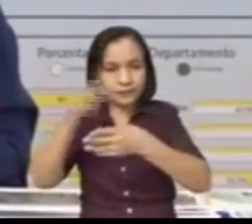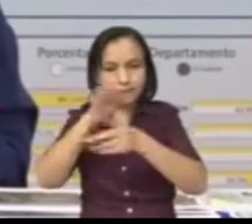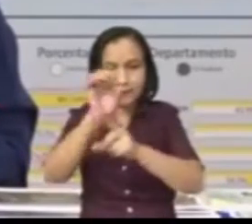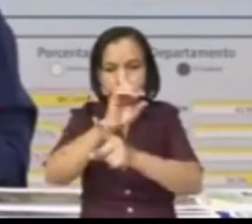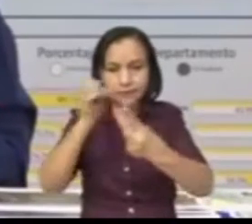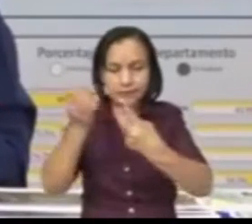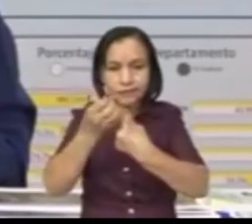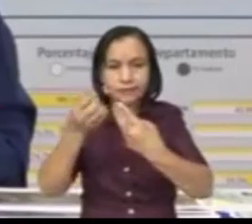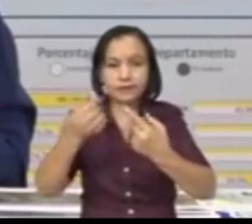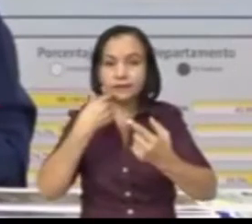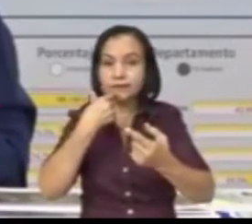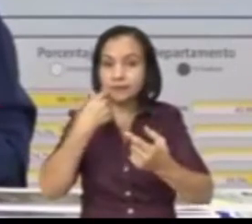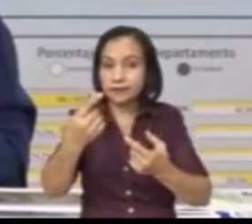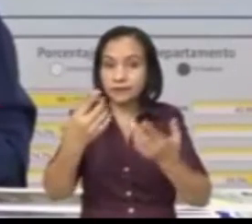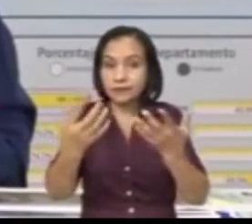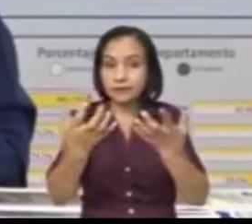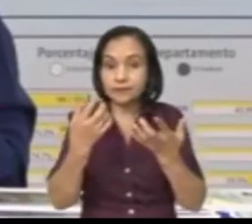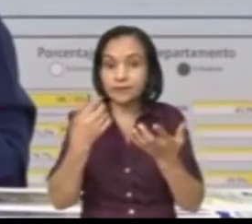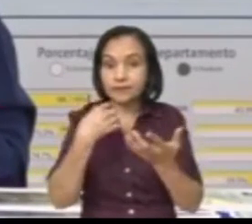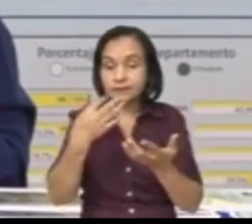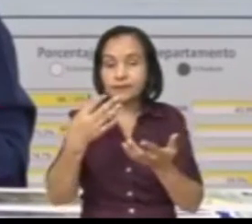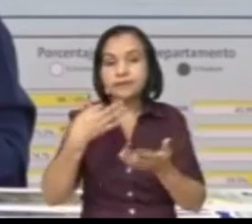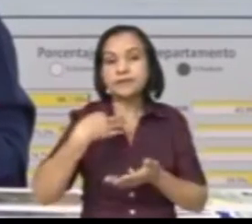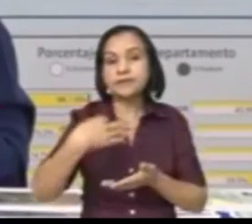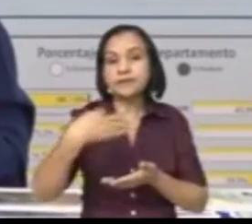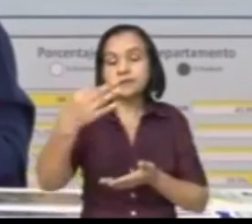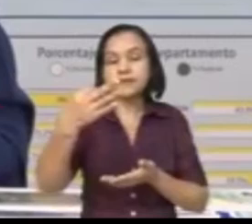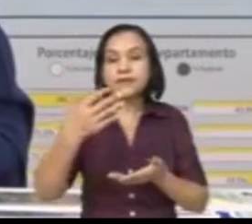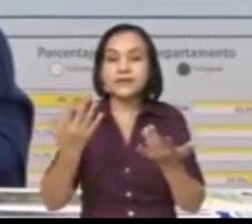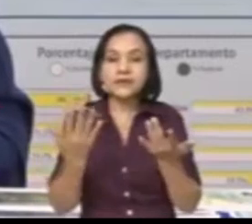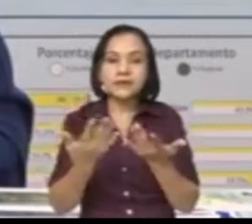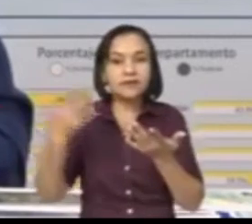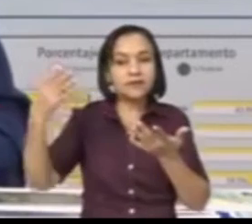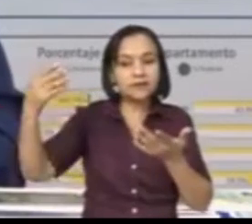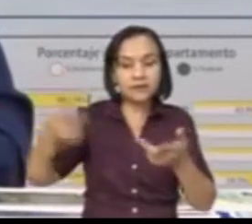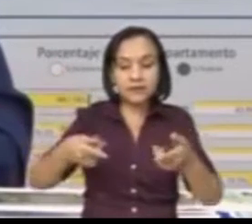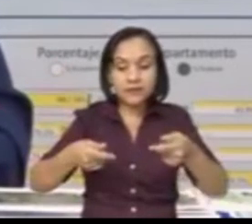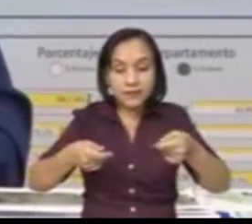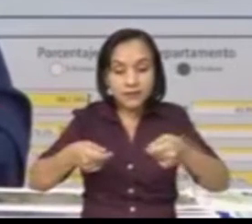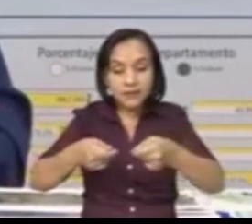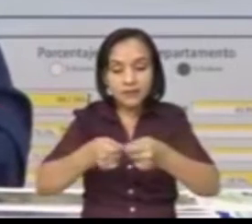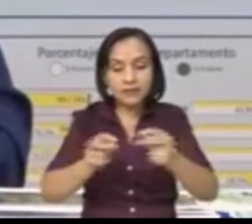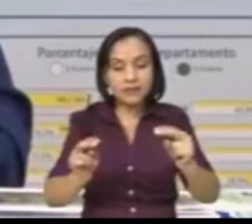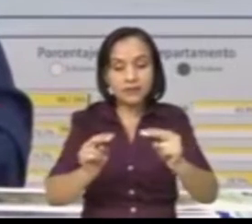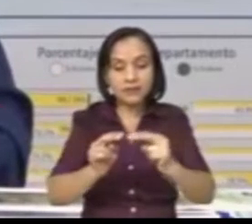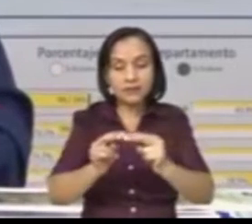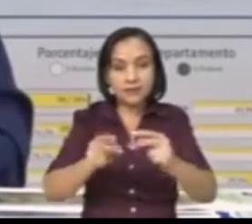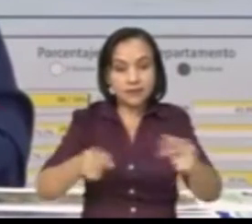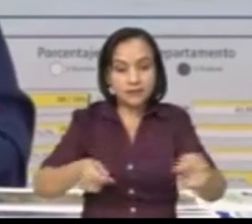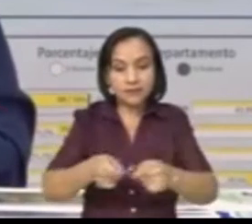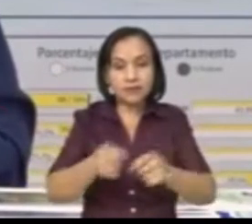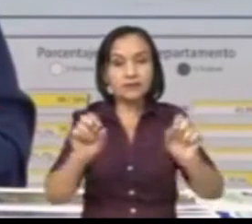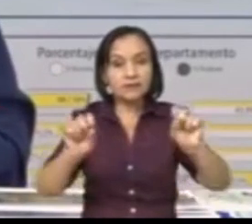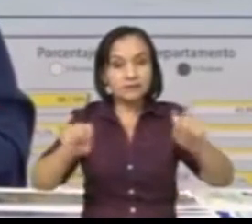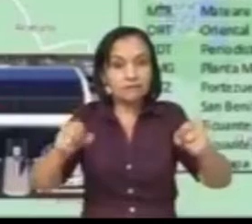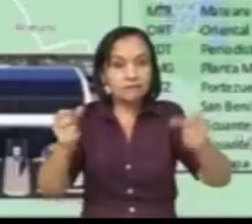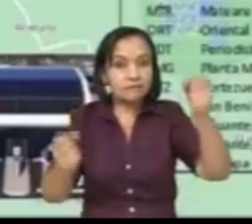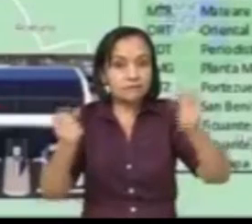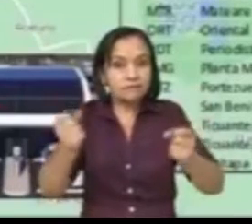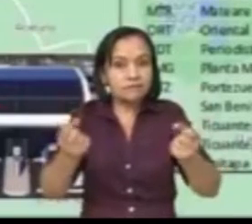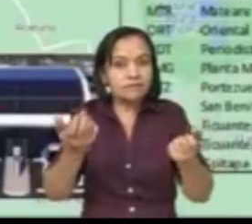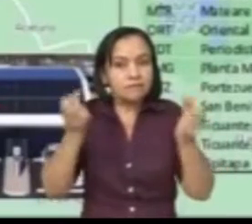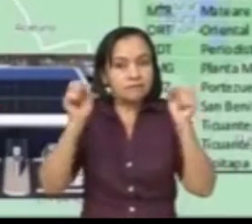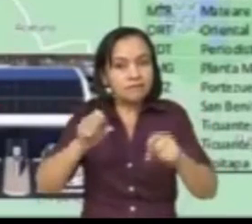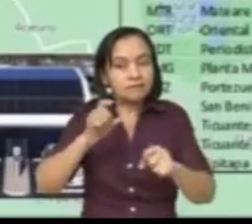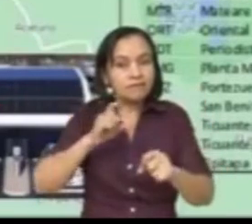plantea la movilidad eléctrica. Entonces, lo primero que nos pregunta, y dicen, para poder